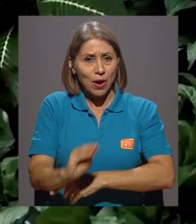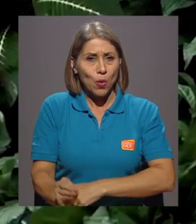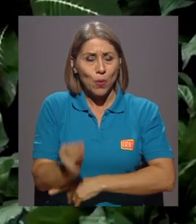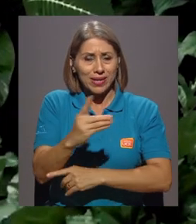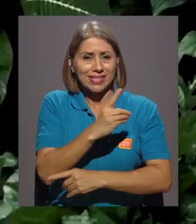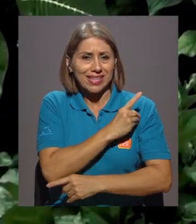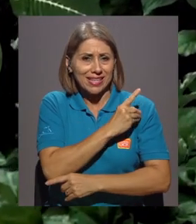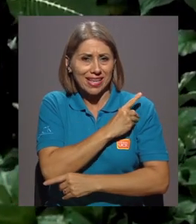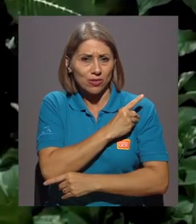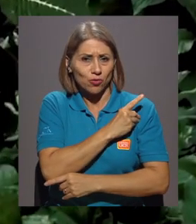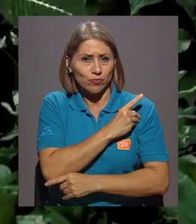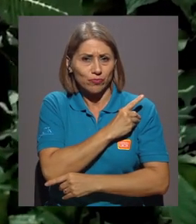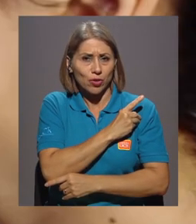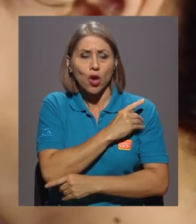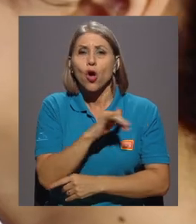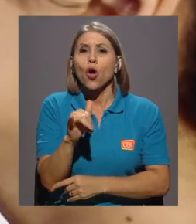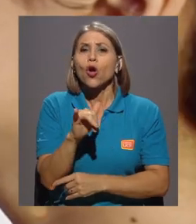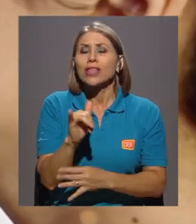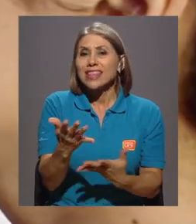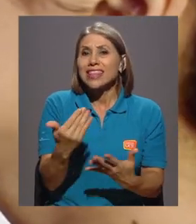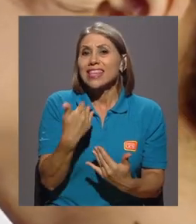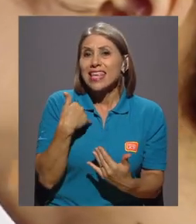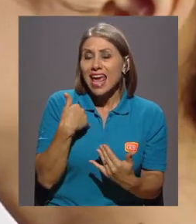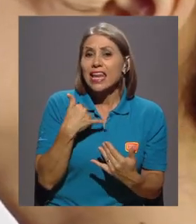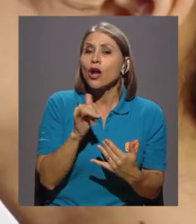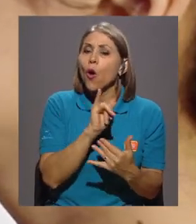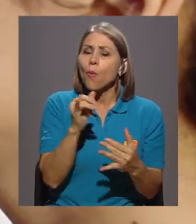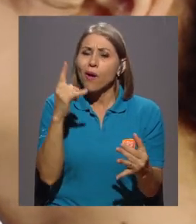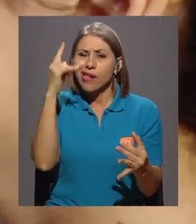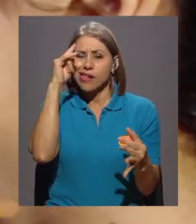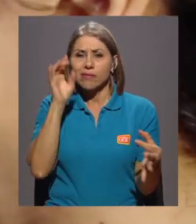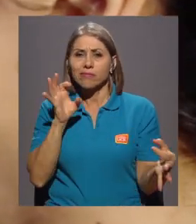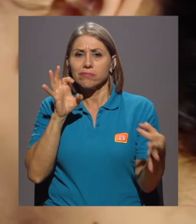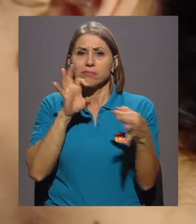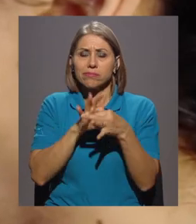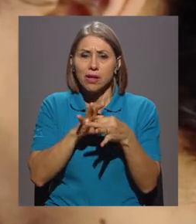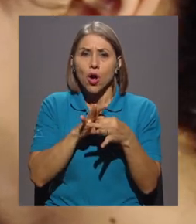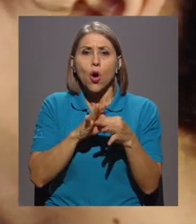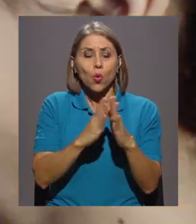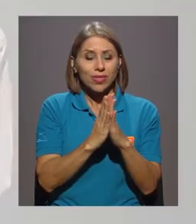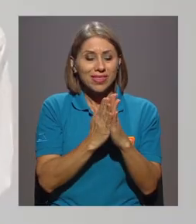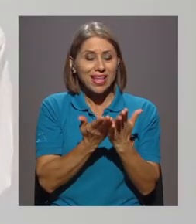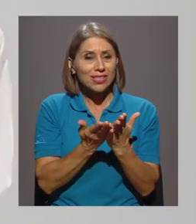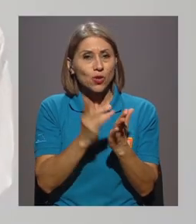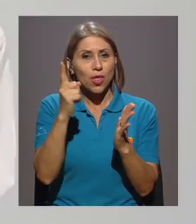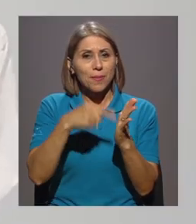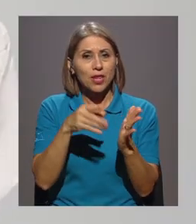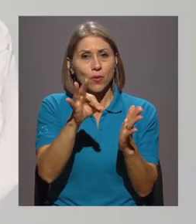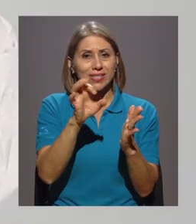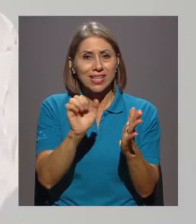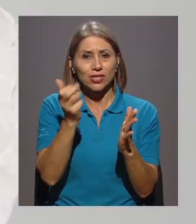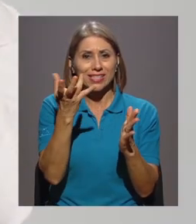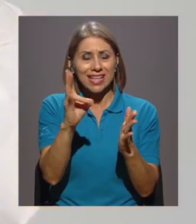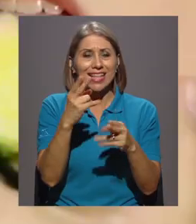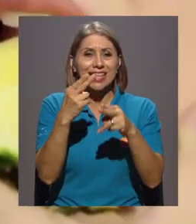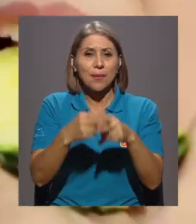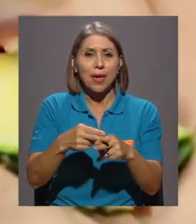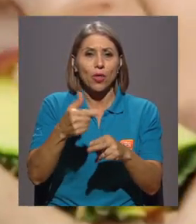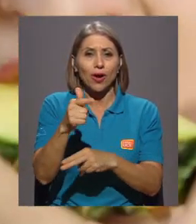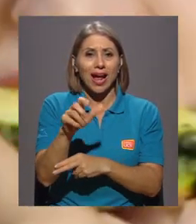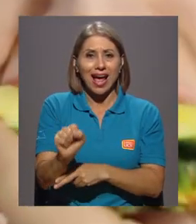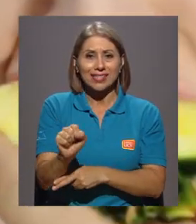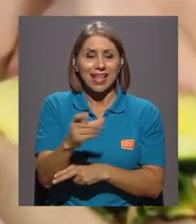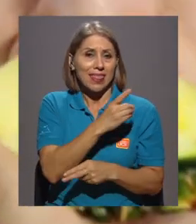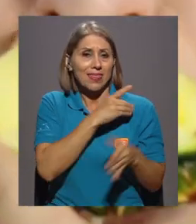de Jóvenes dirigiendo y tiene como referencia un texto dramático de 1917 llamado Gas, del dramaturgo